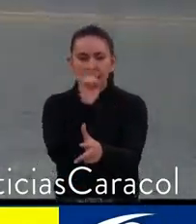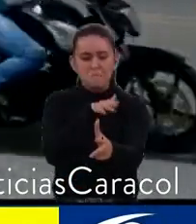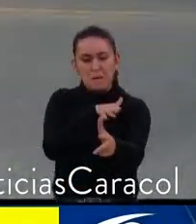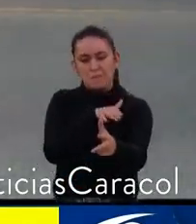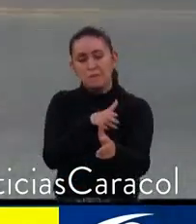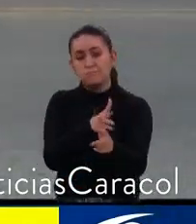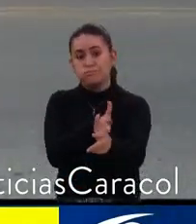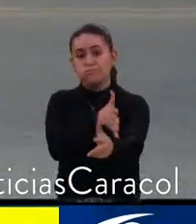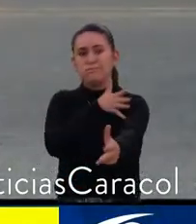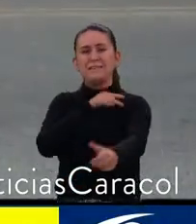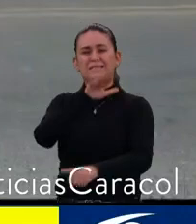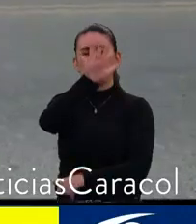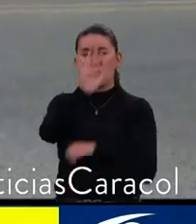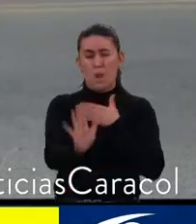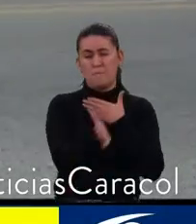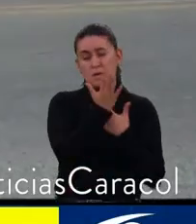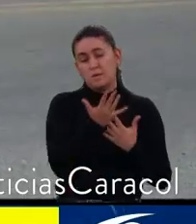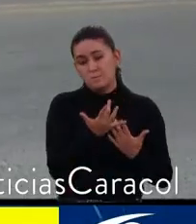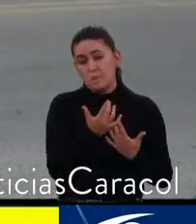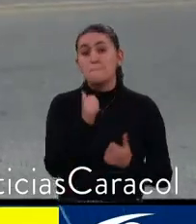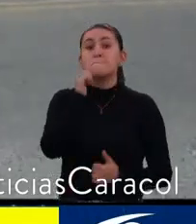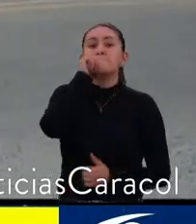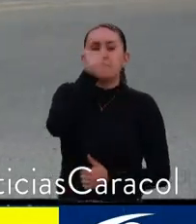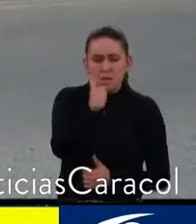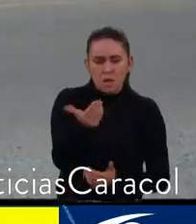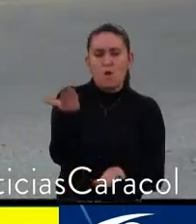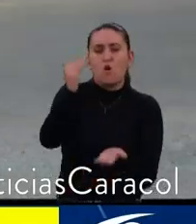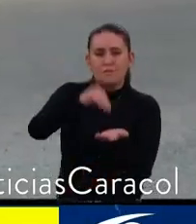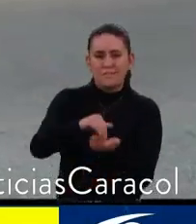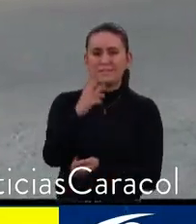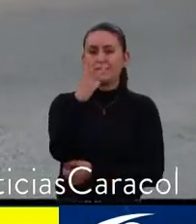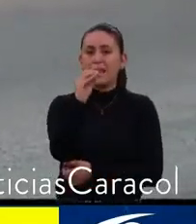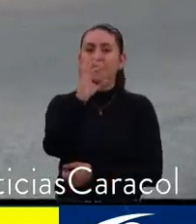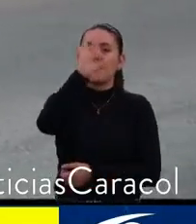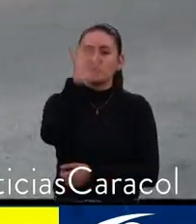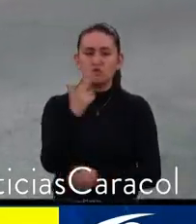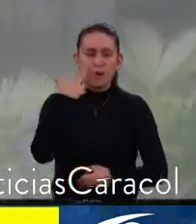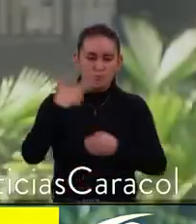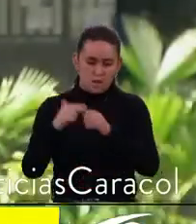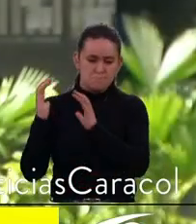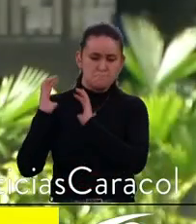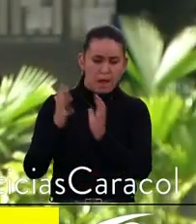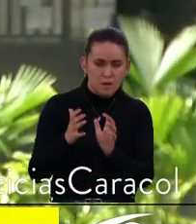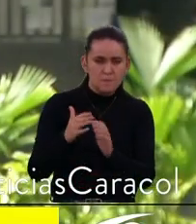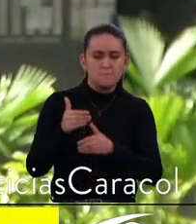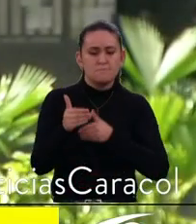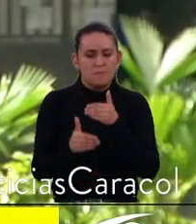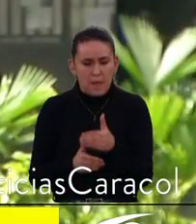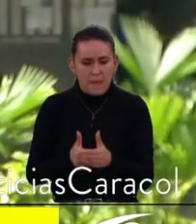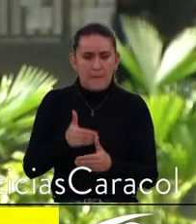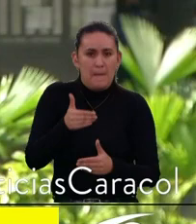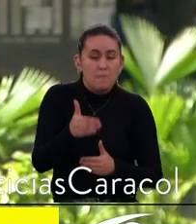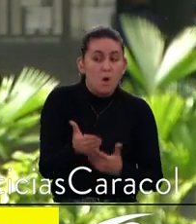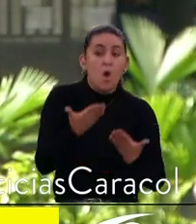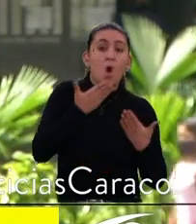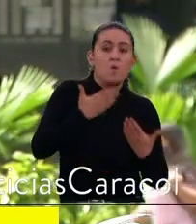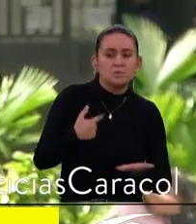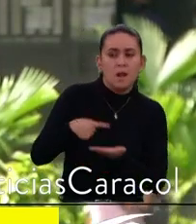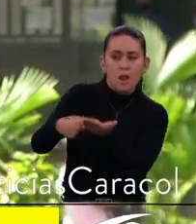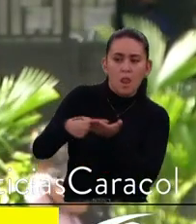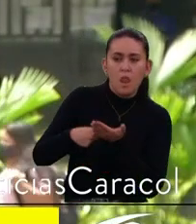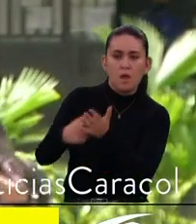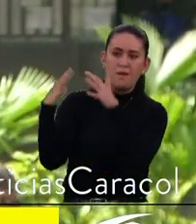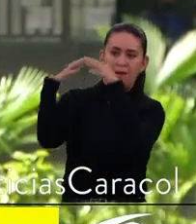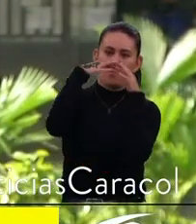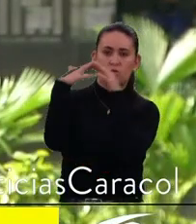estaban haciendo fila, pero mañana ingresará otro 30% y así sucesivamente, mientras se adelantan las conversaciones con los camioneros